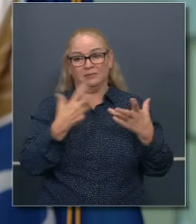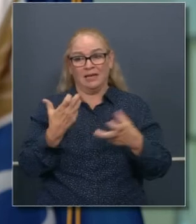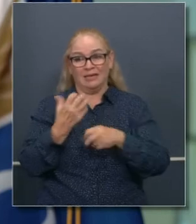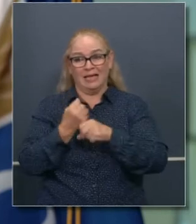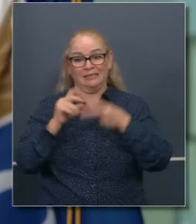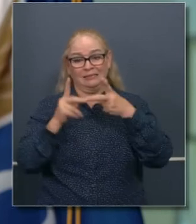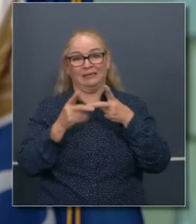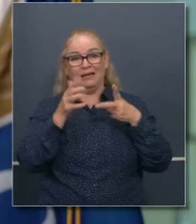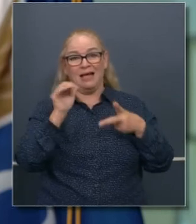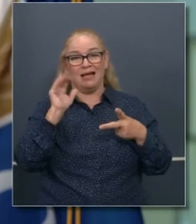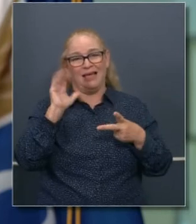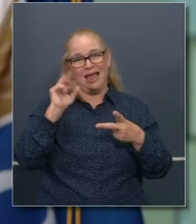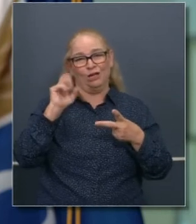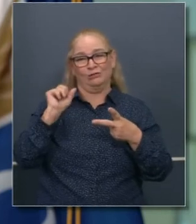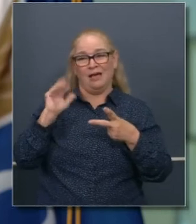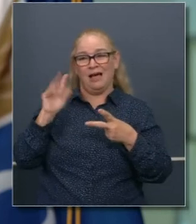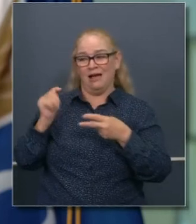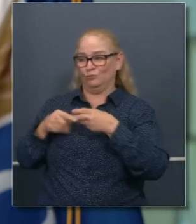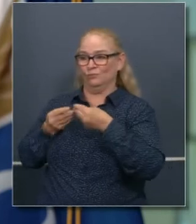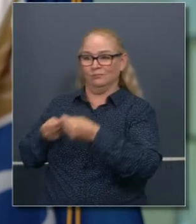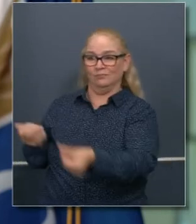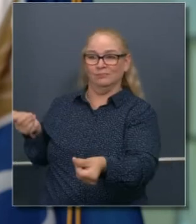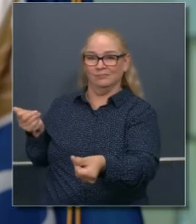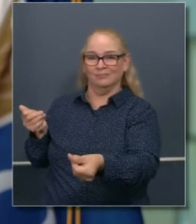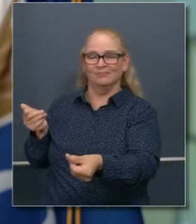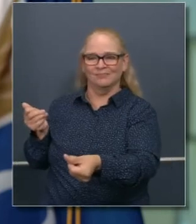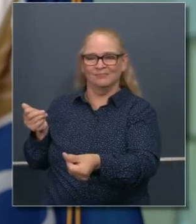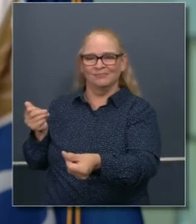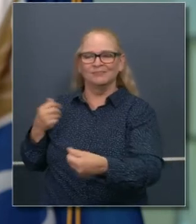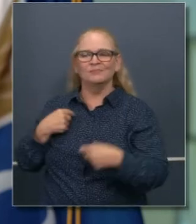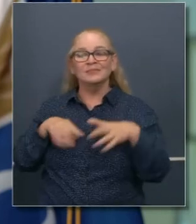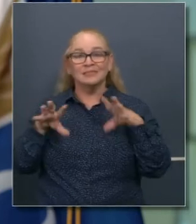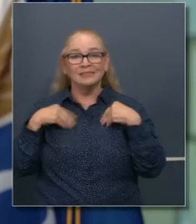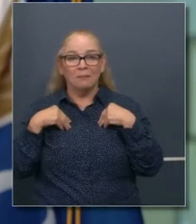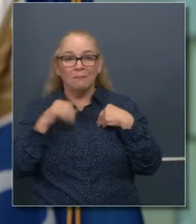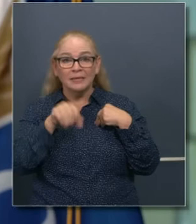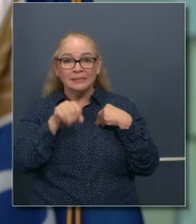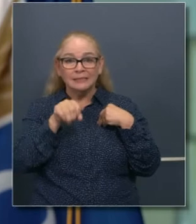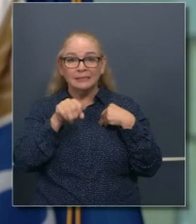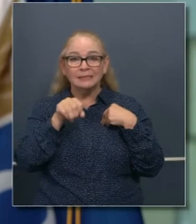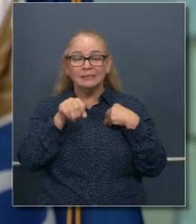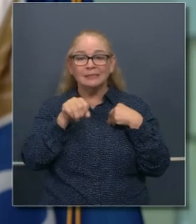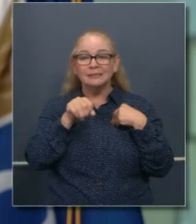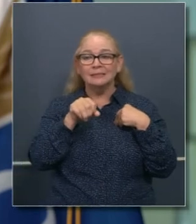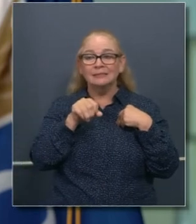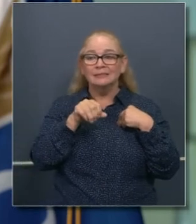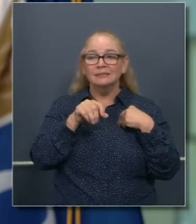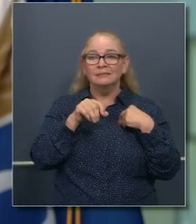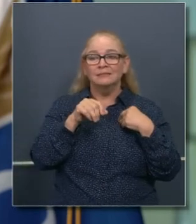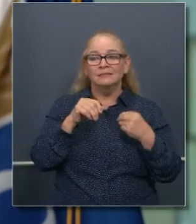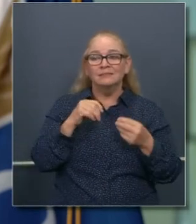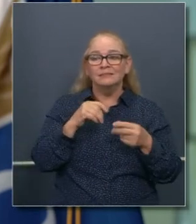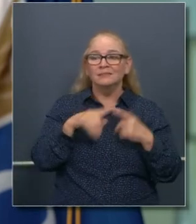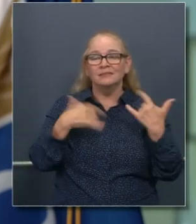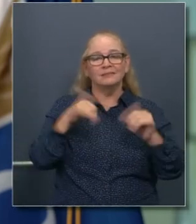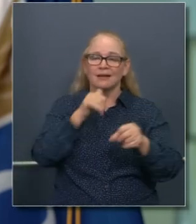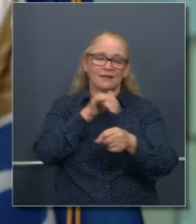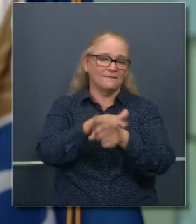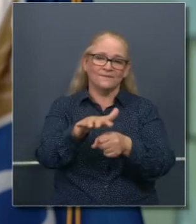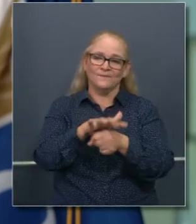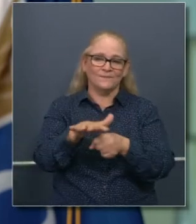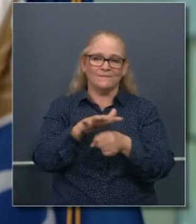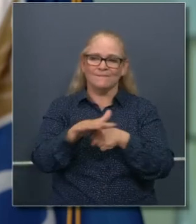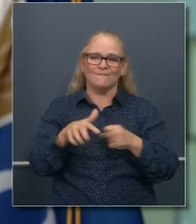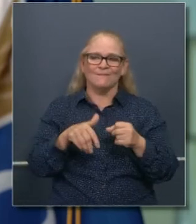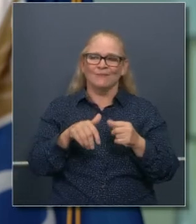a hacer que estos dólares tengan el impacto necesario y requerido, y estamos agradecidos por ese dinero, estamos contentos de recibirlos, creemos que no son suficientes,